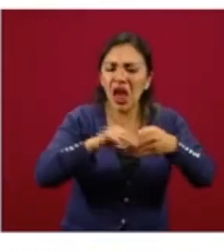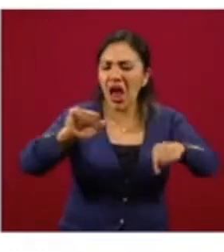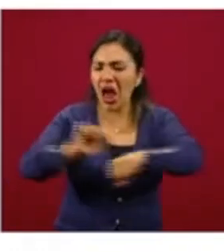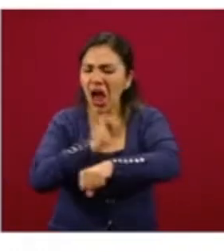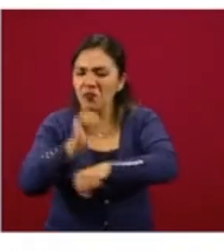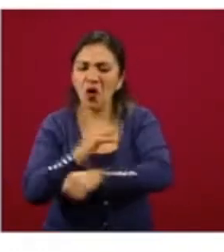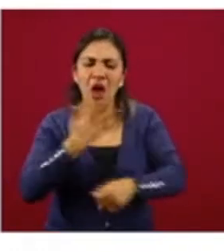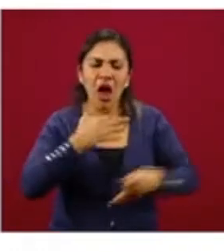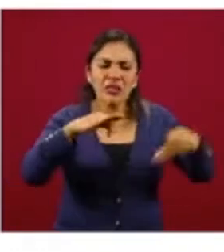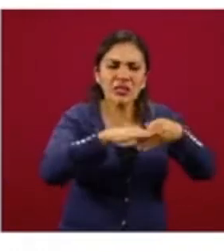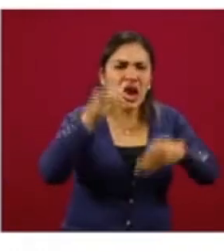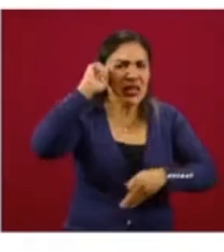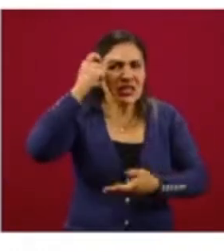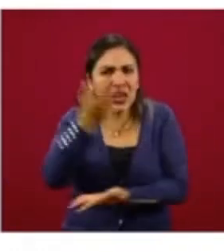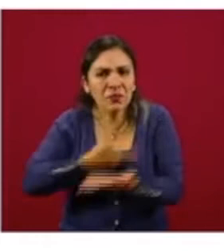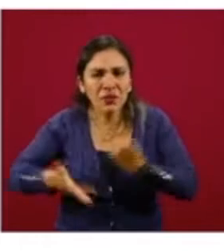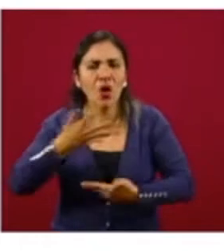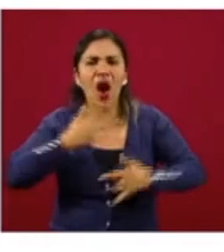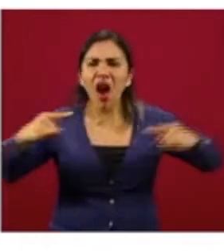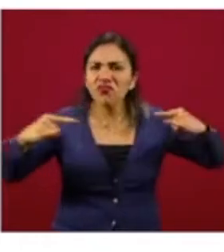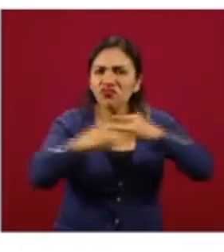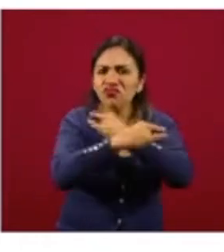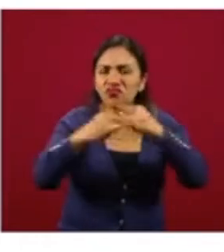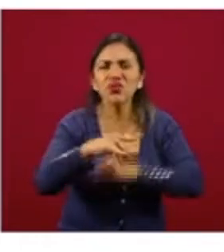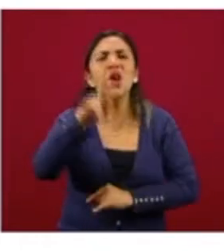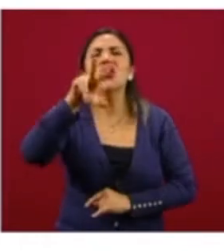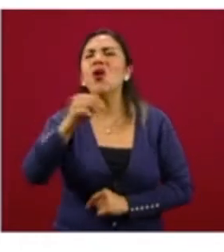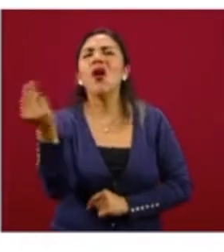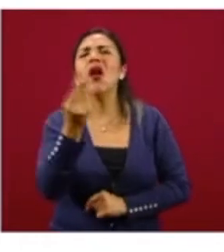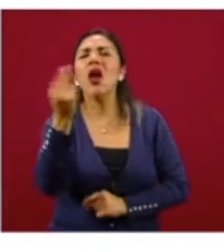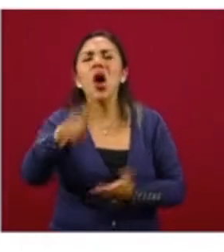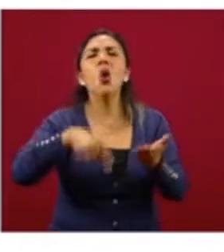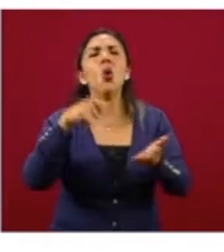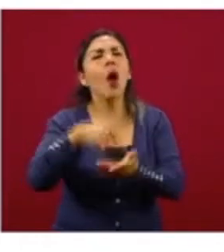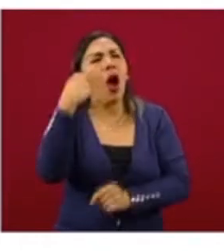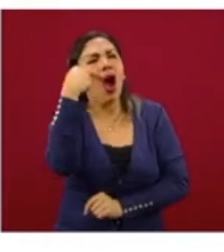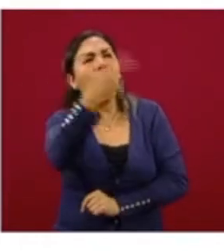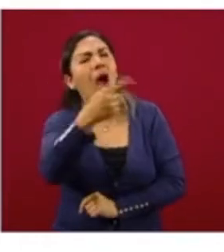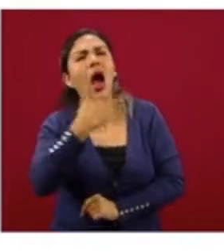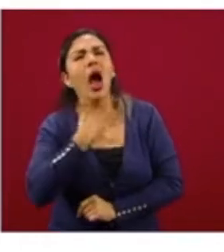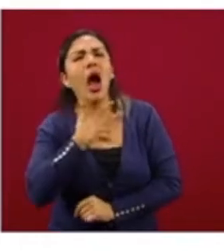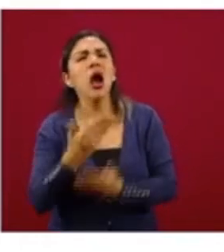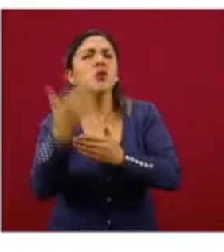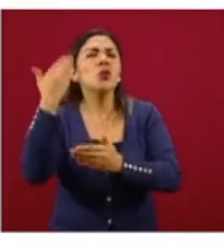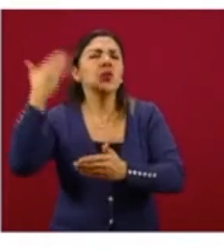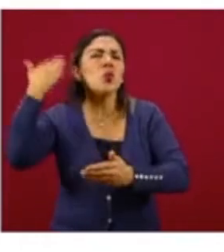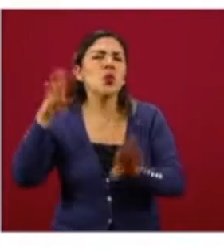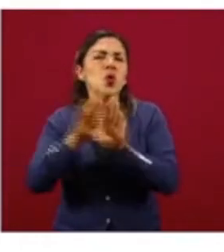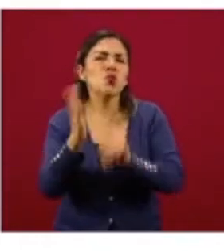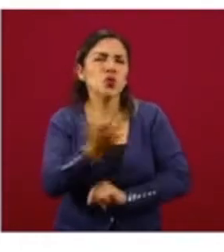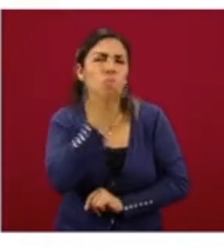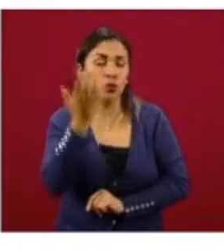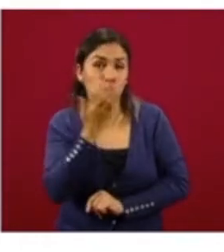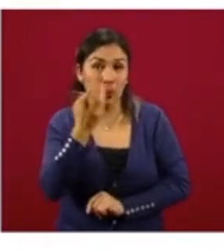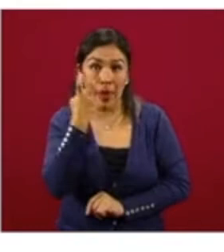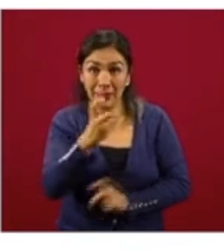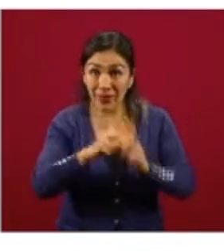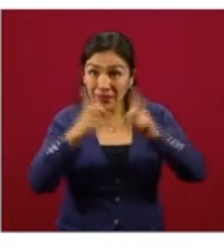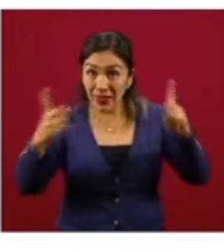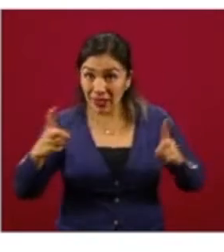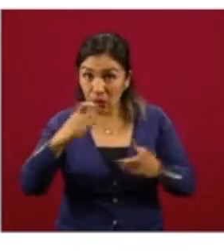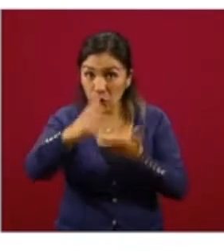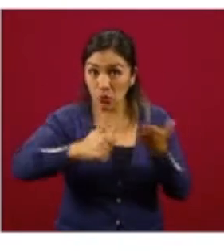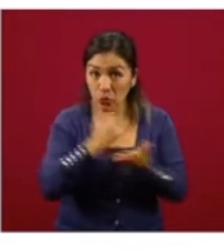servicios, y no en aquellas zonas donde generalmente se había estado dando. El desarrollo urbano y territorial